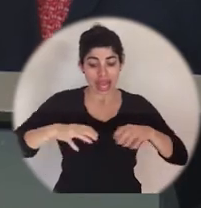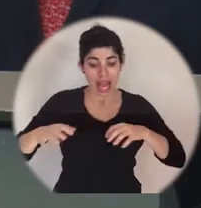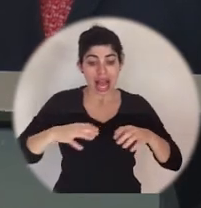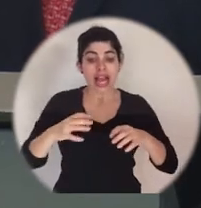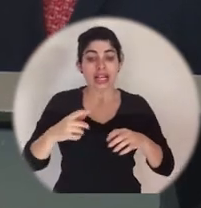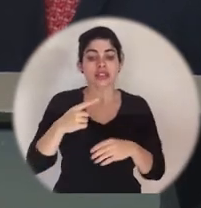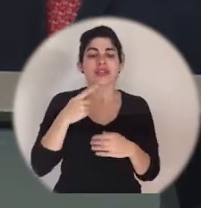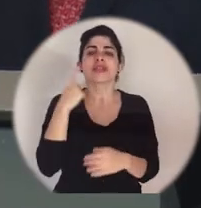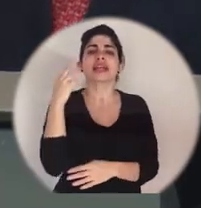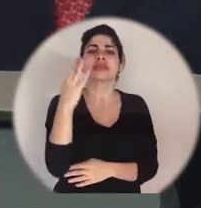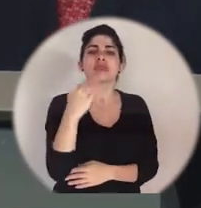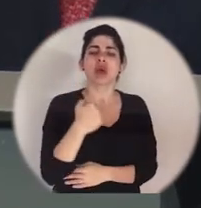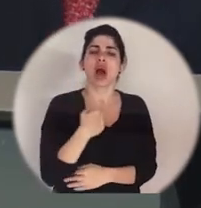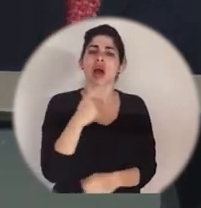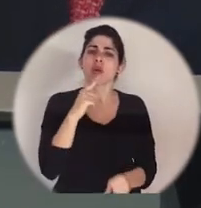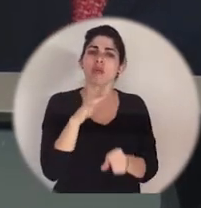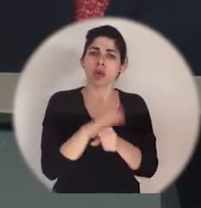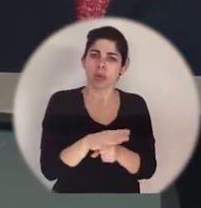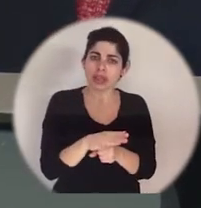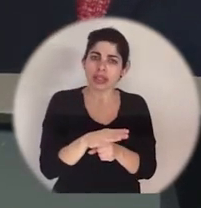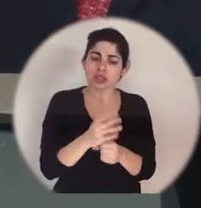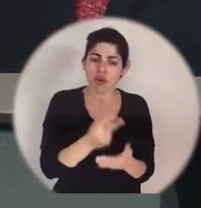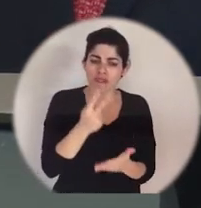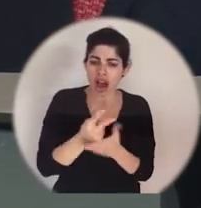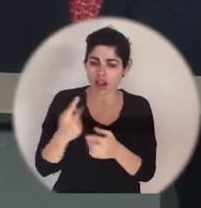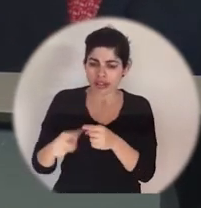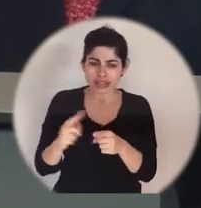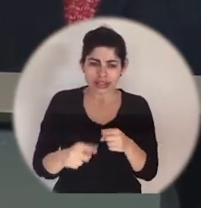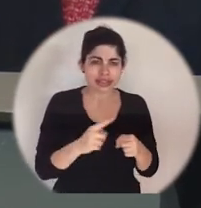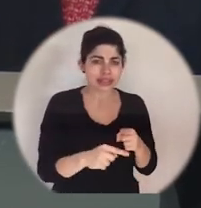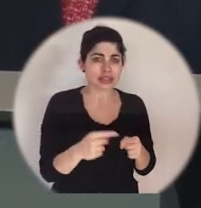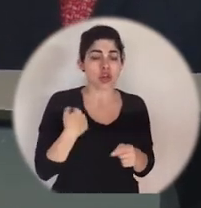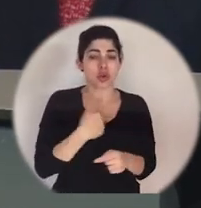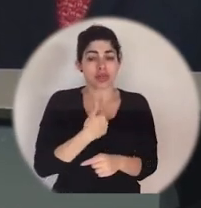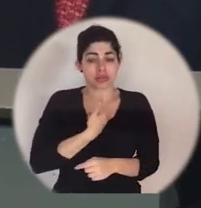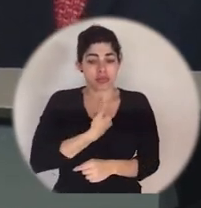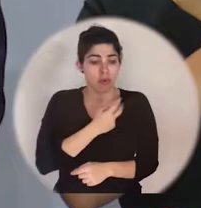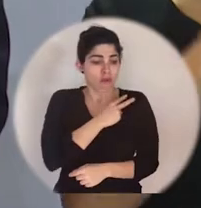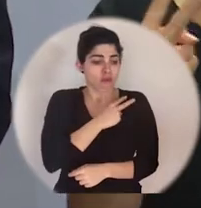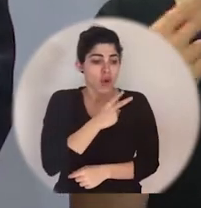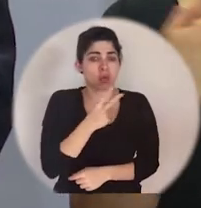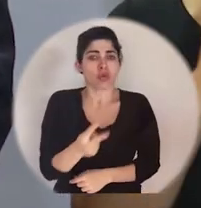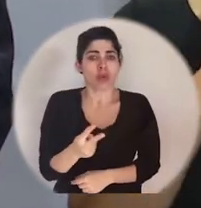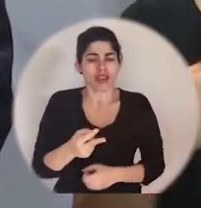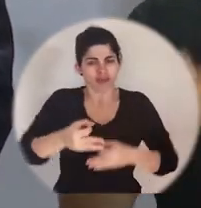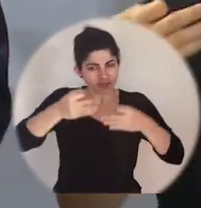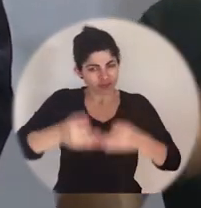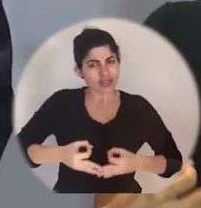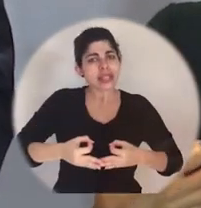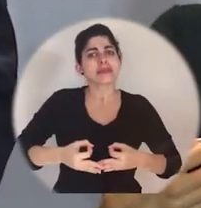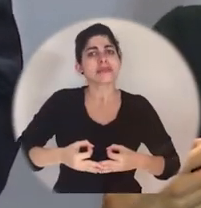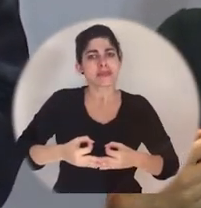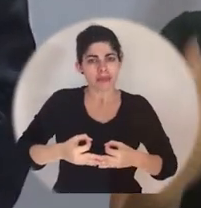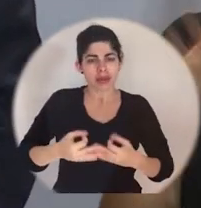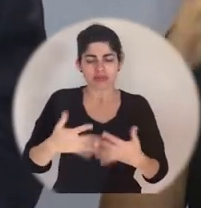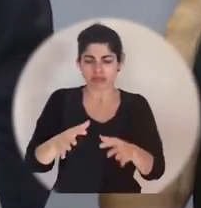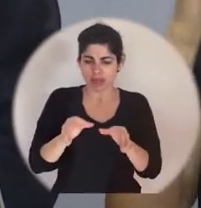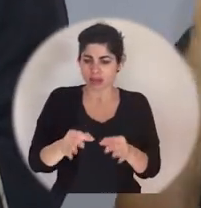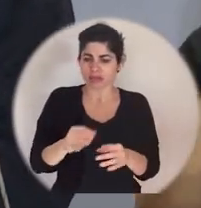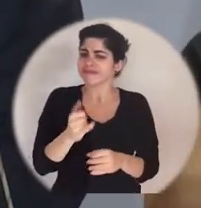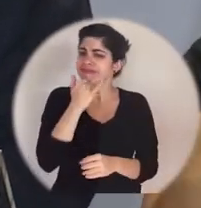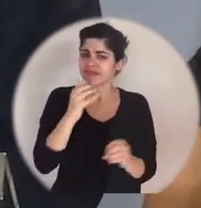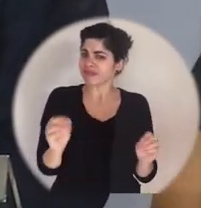ten testimonio del compromiso con estos valores y con nuestra voluntad firme, decidida,